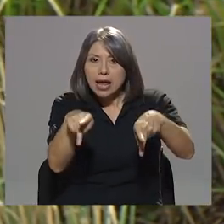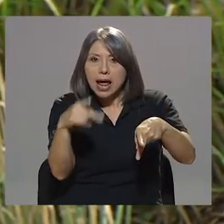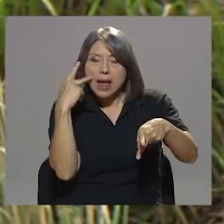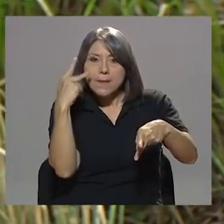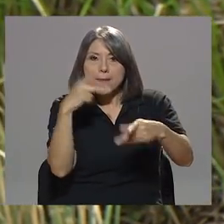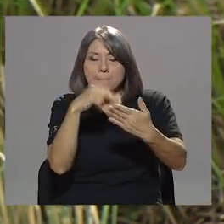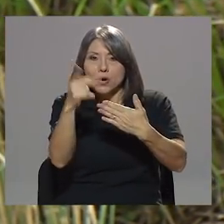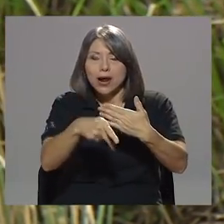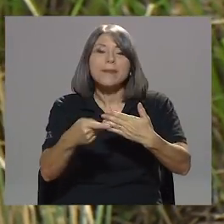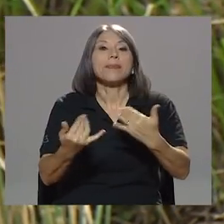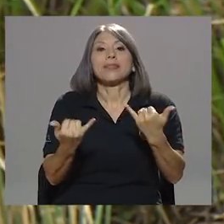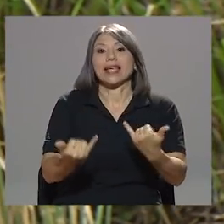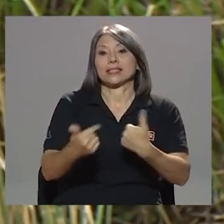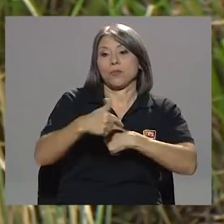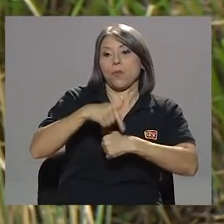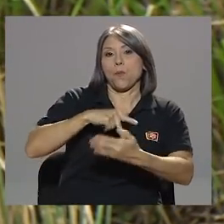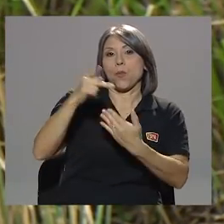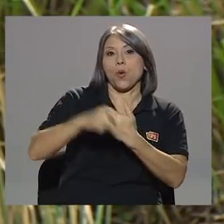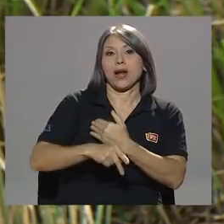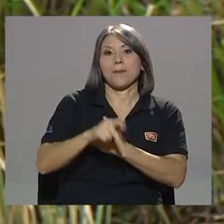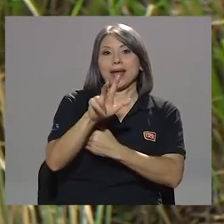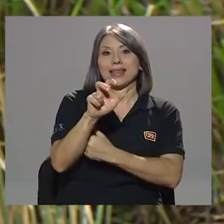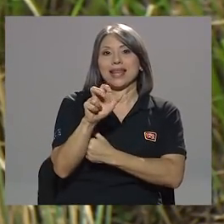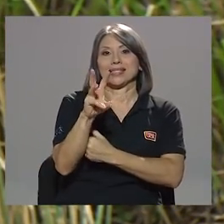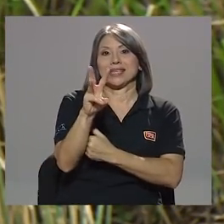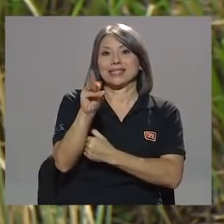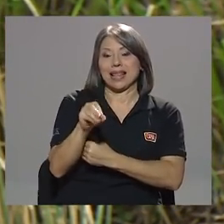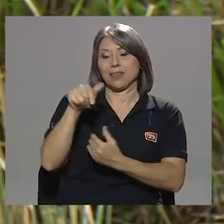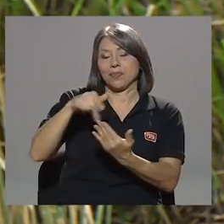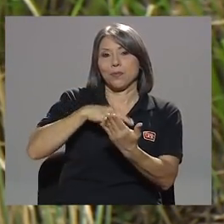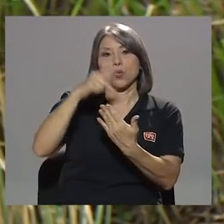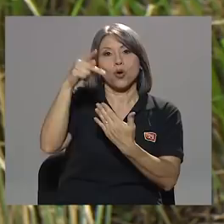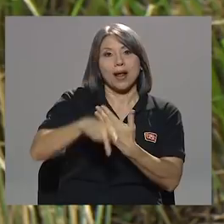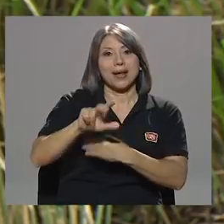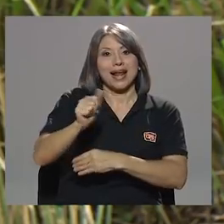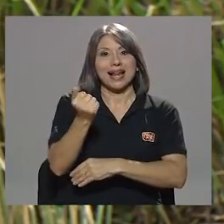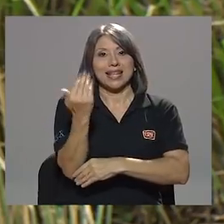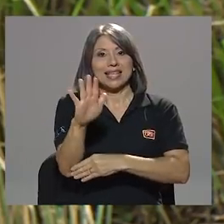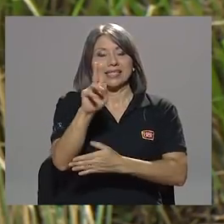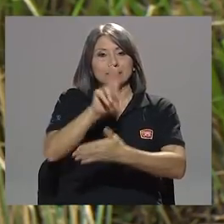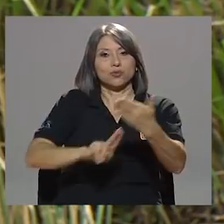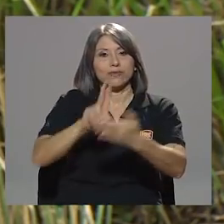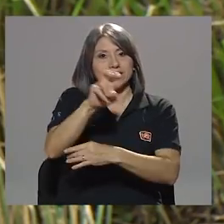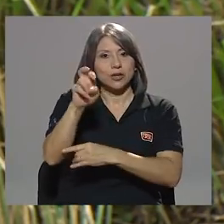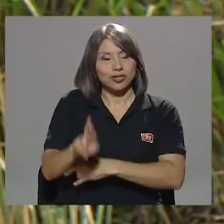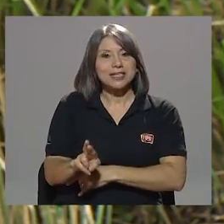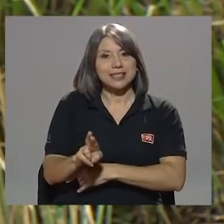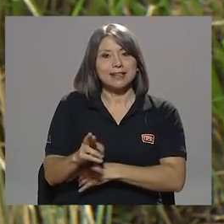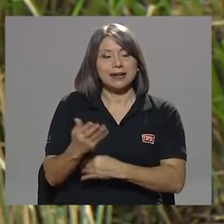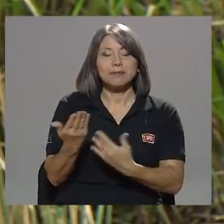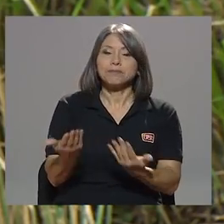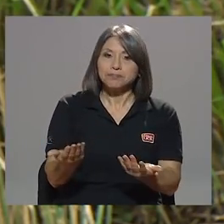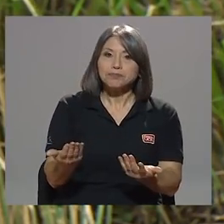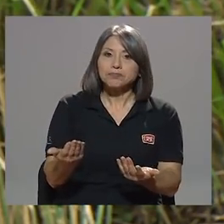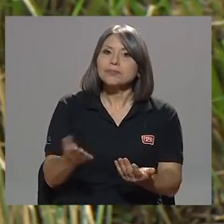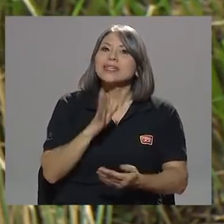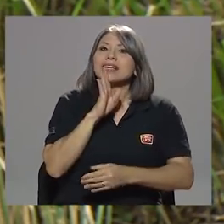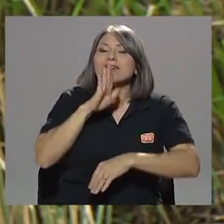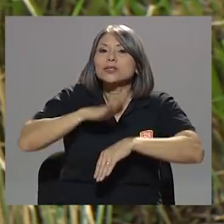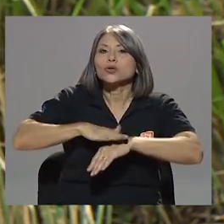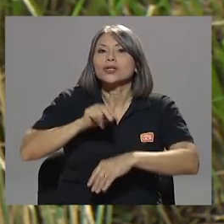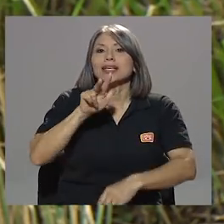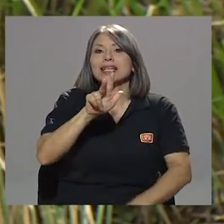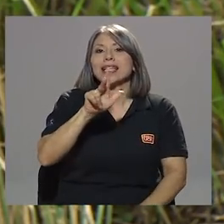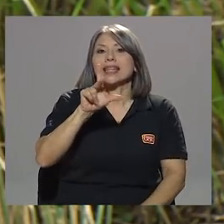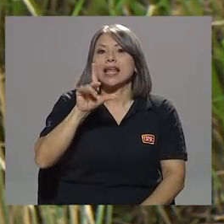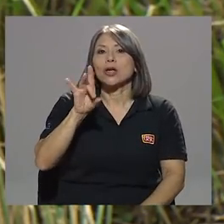ve en este momento. Estamos en 360, casualmente, un programa de Canal 15 Universidad de Costa Rica, don Juan Carlos. Se habla de